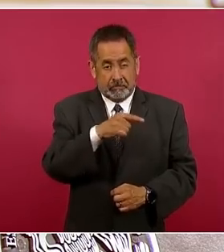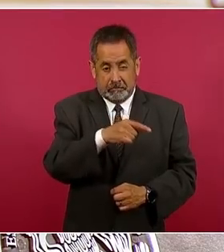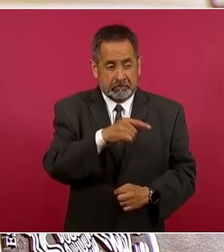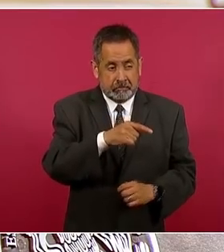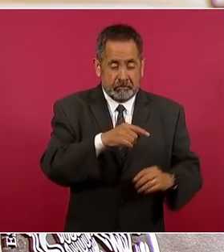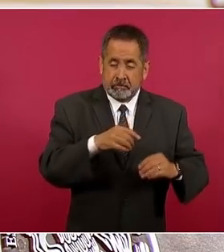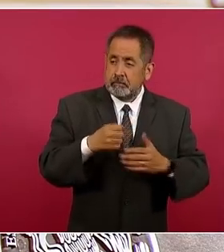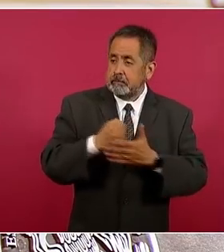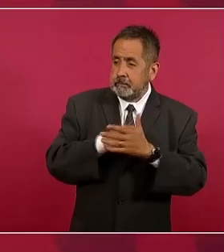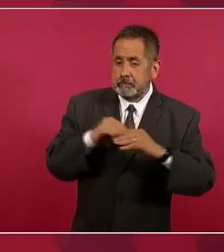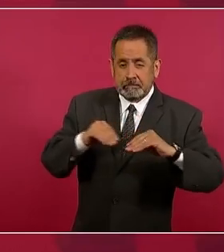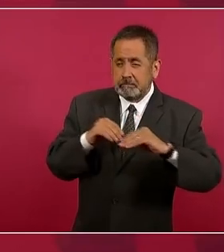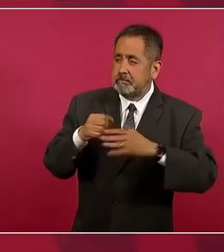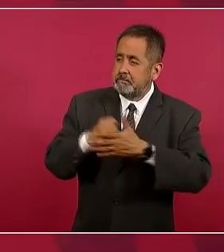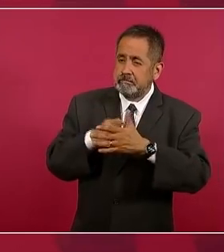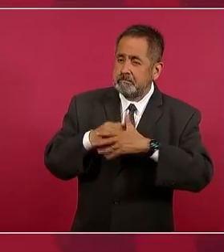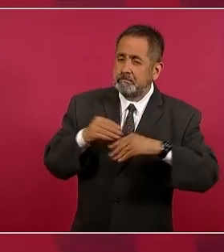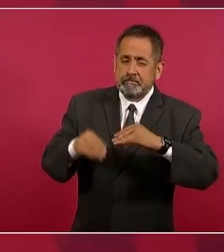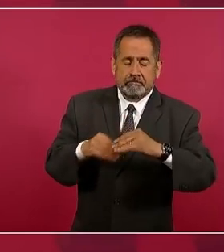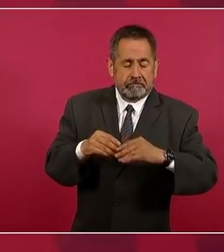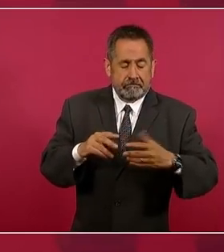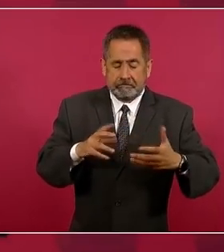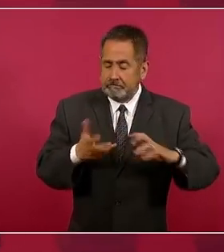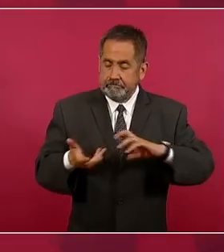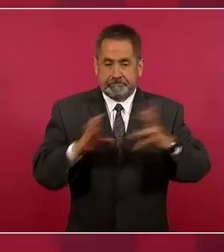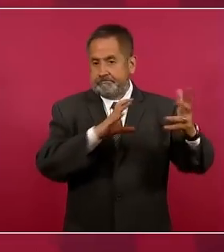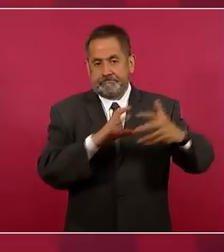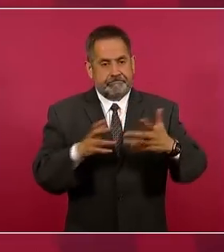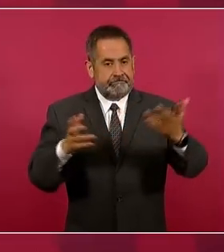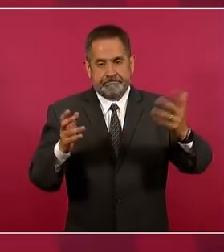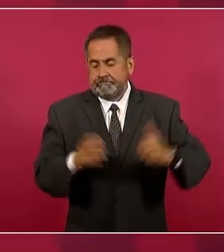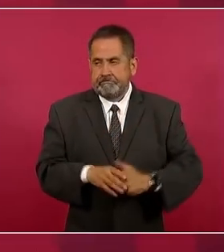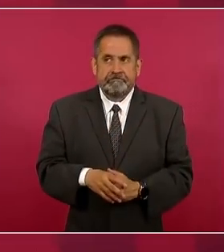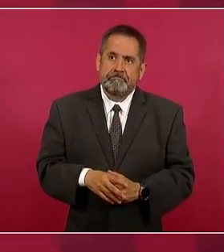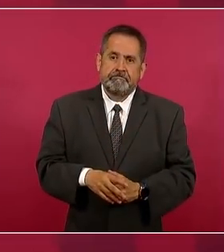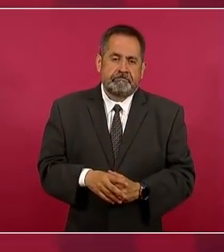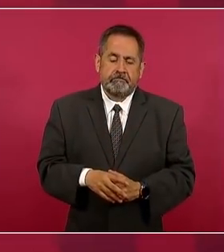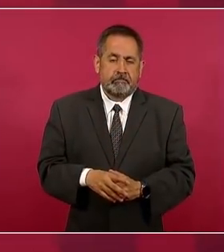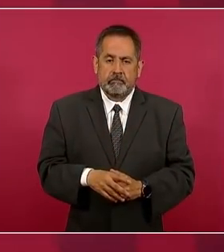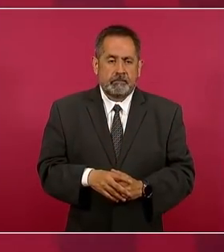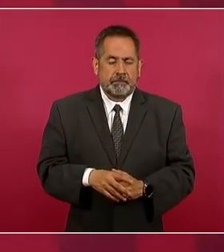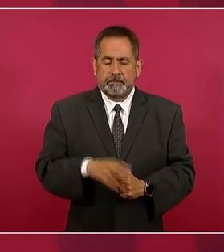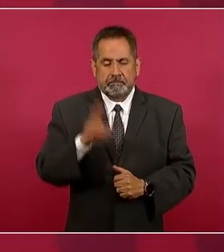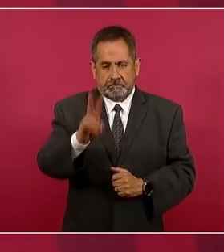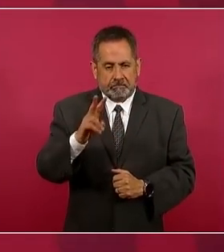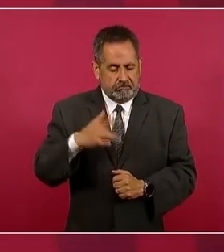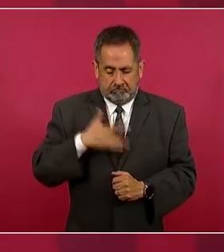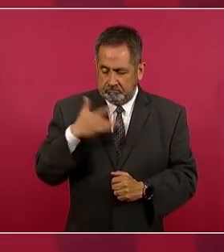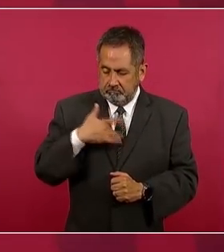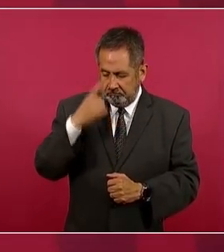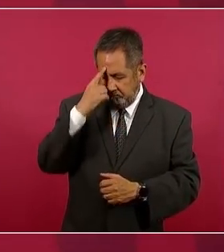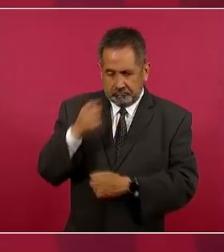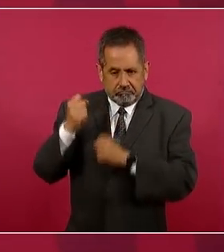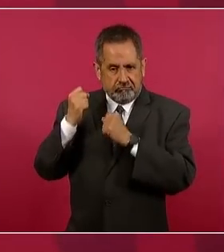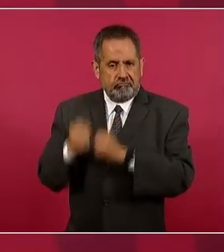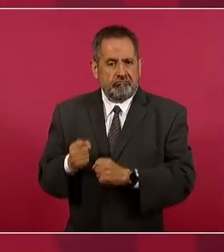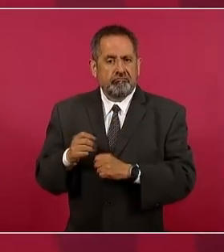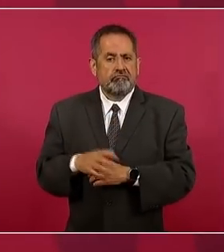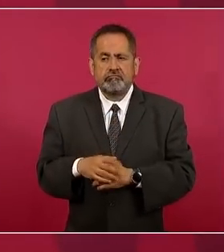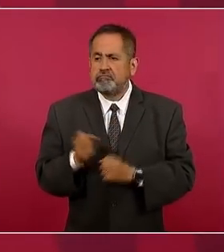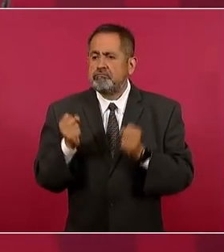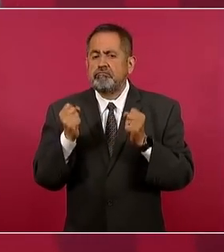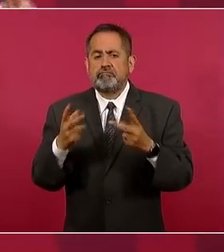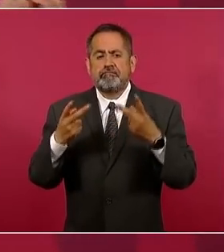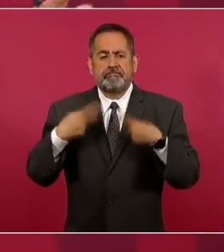movimiento, porque yo estoy seguro que mucha